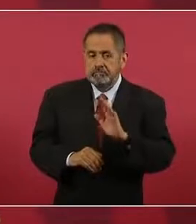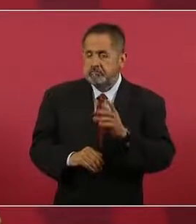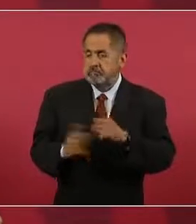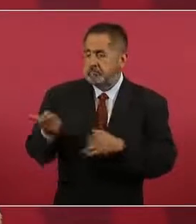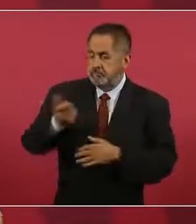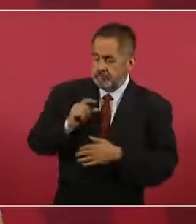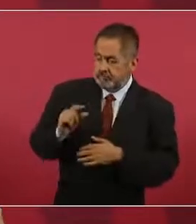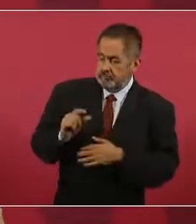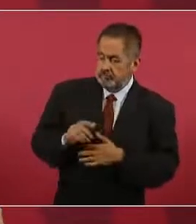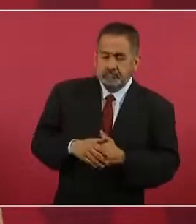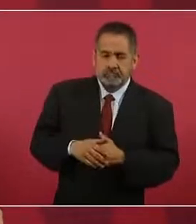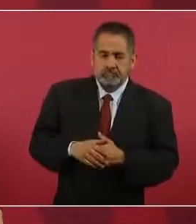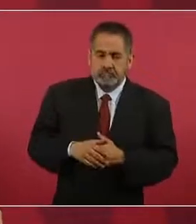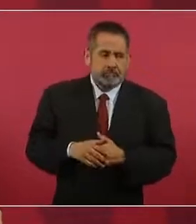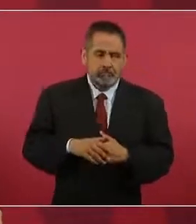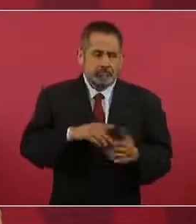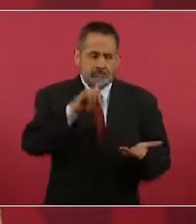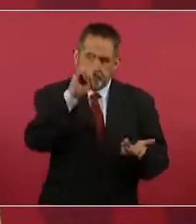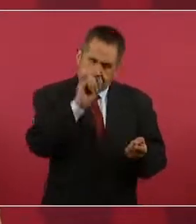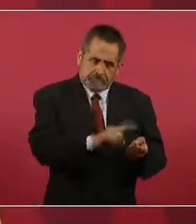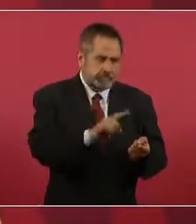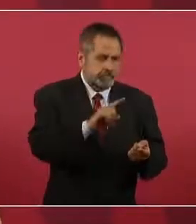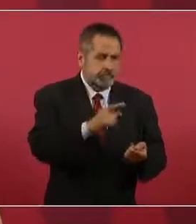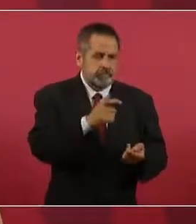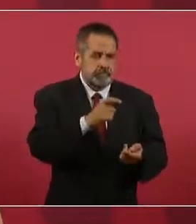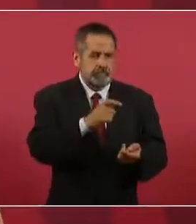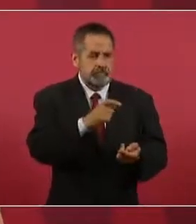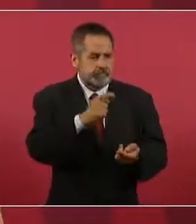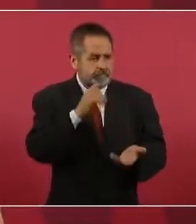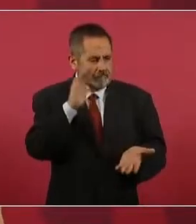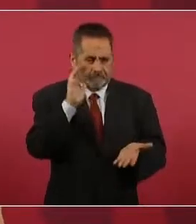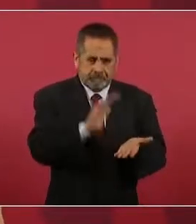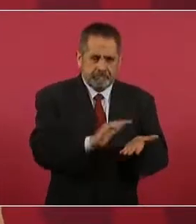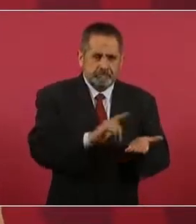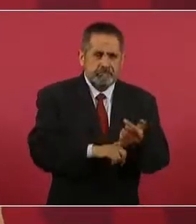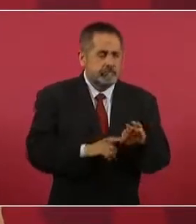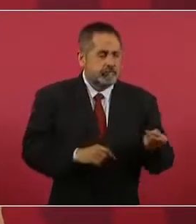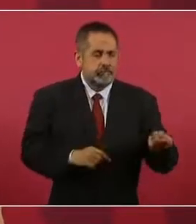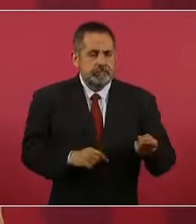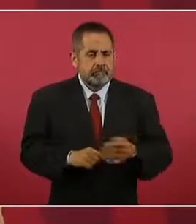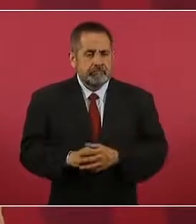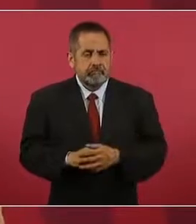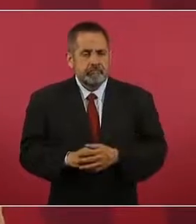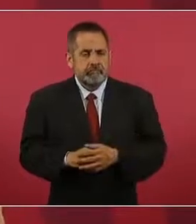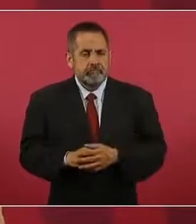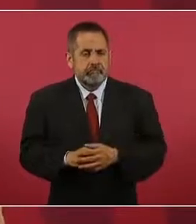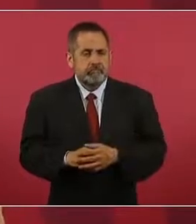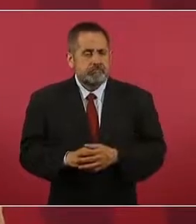poco, bájale más, bájale 500. Sí,